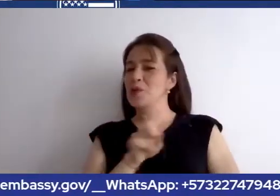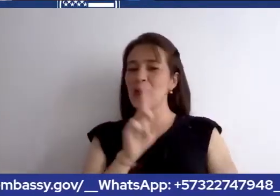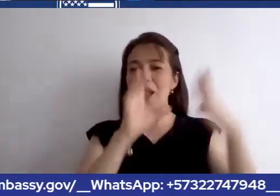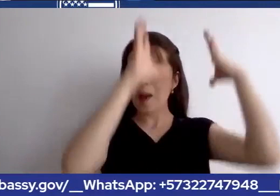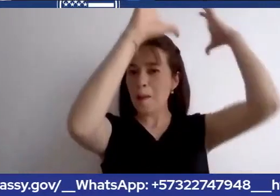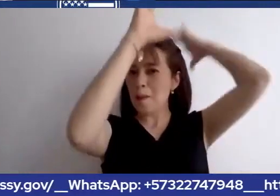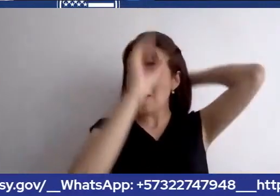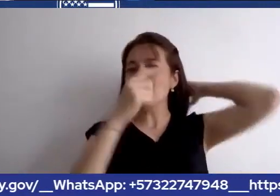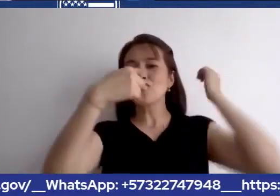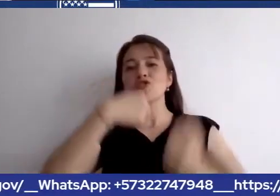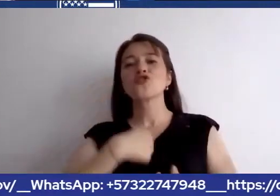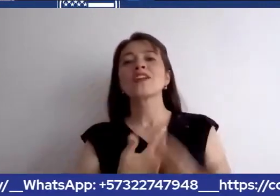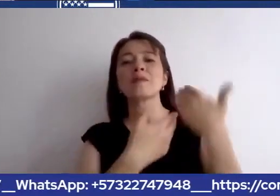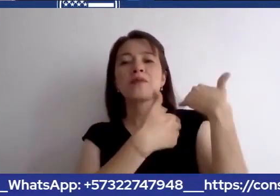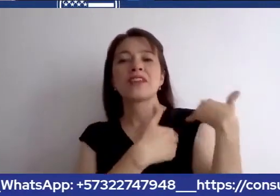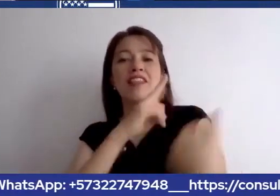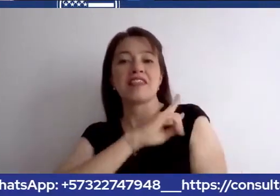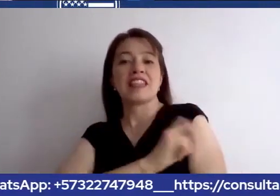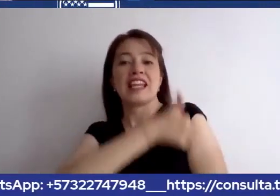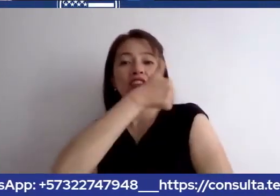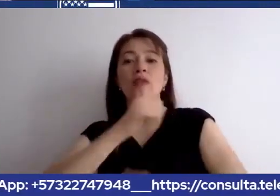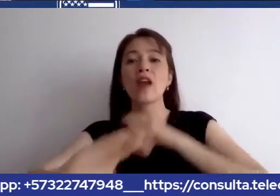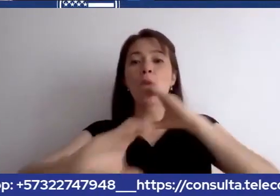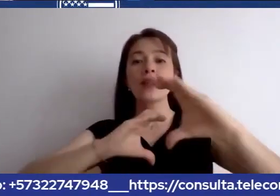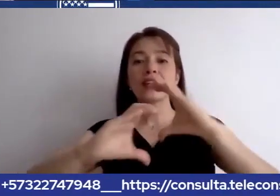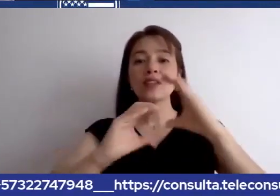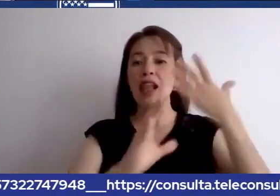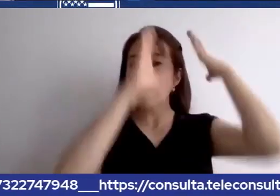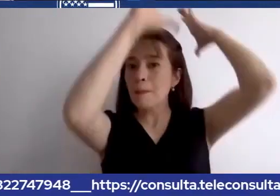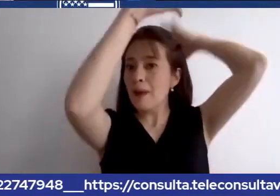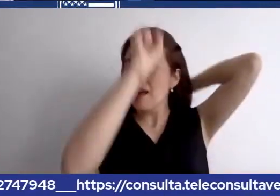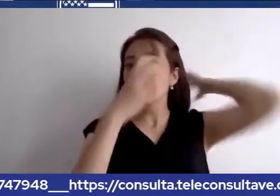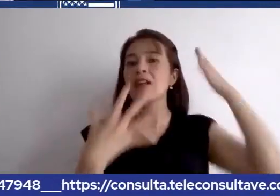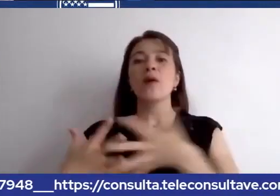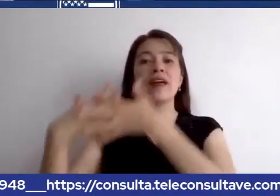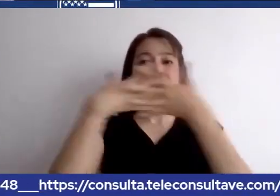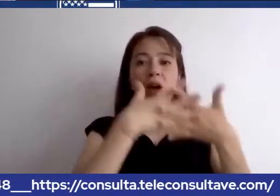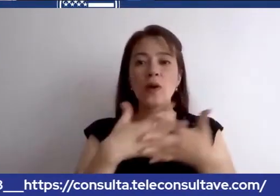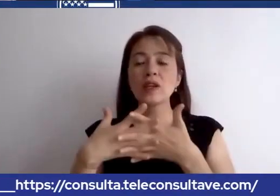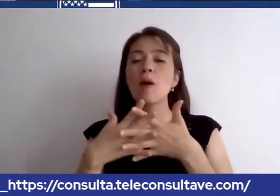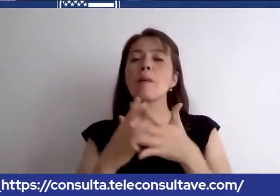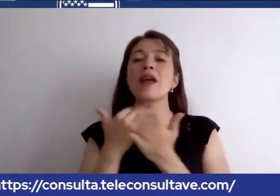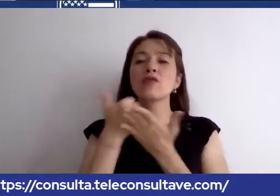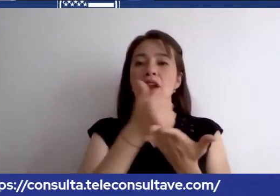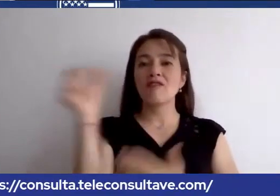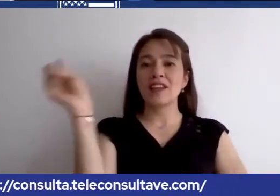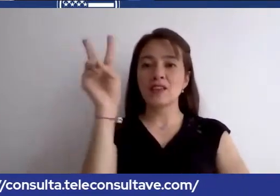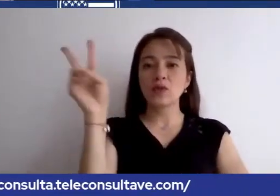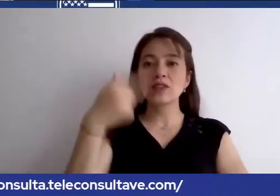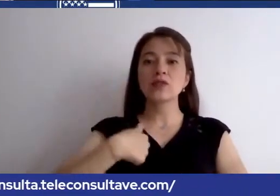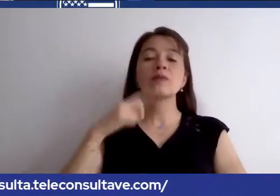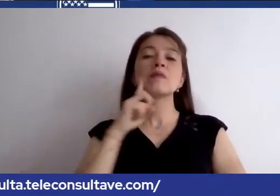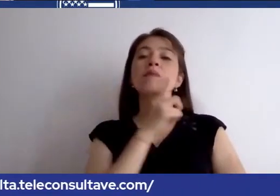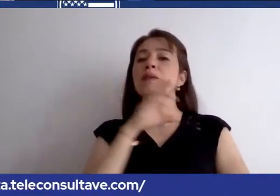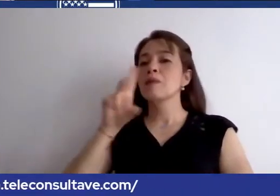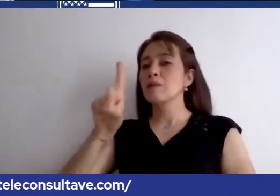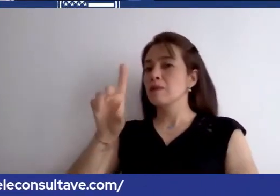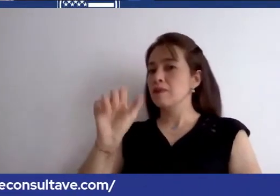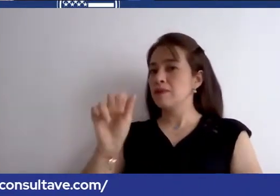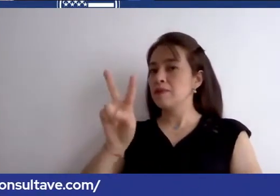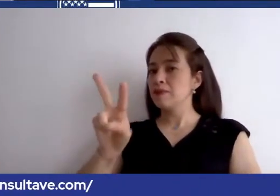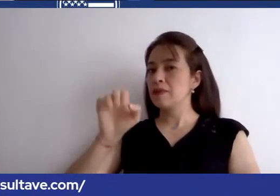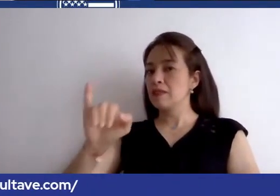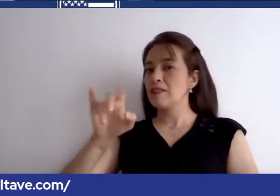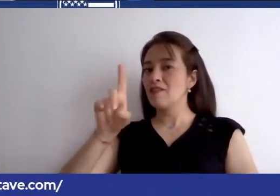director de comunicaciones de la embajada de los eeuu para venezuela me amo david foggelson a nuestro